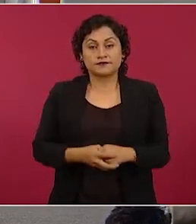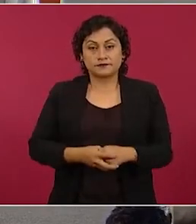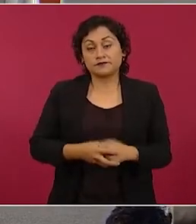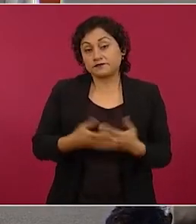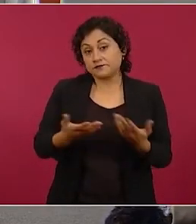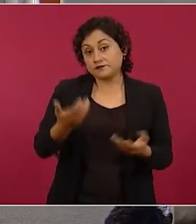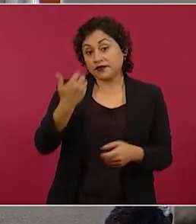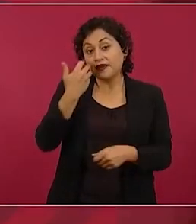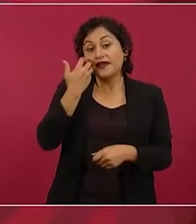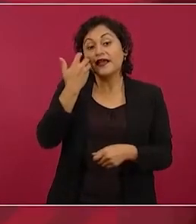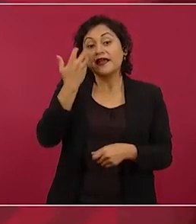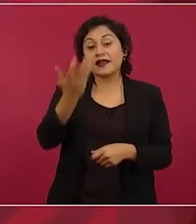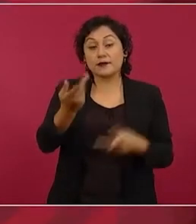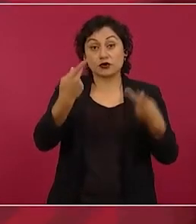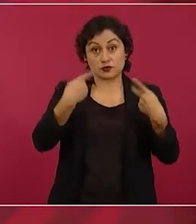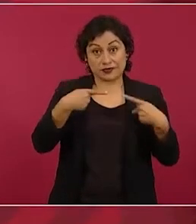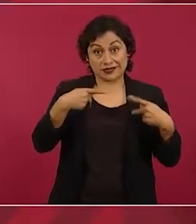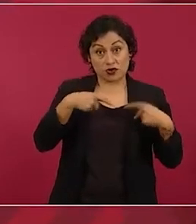o aquí,